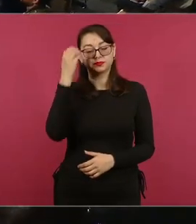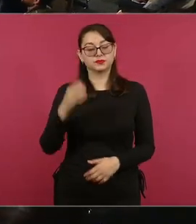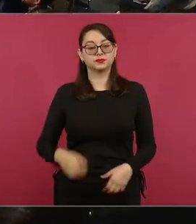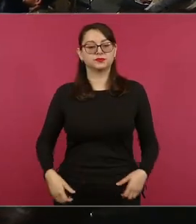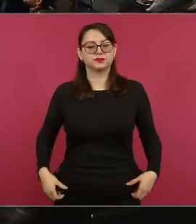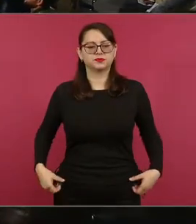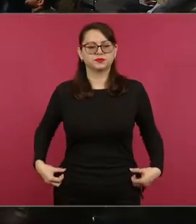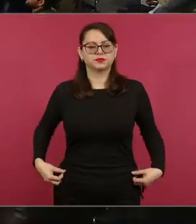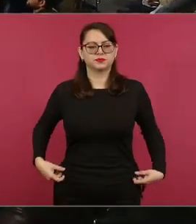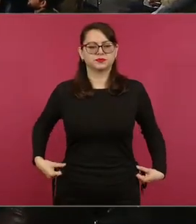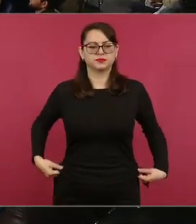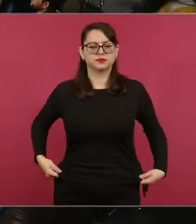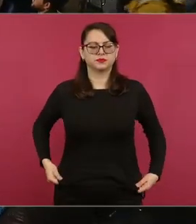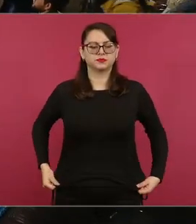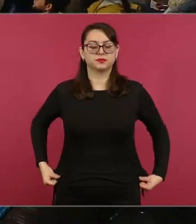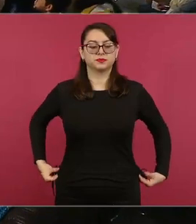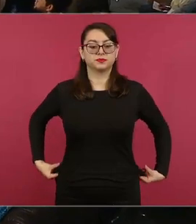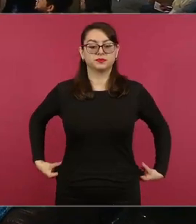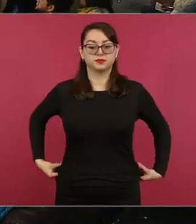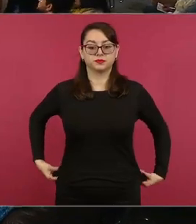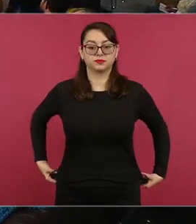Acapulco, ¿cómo vamos?